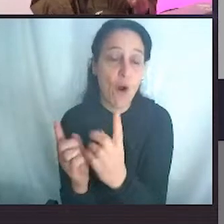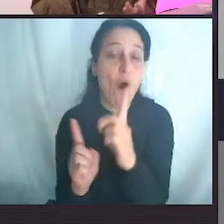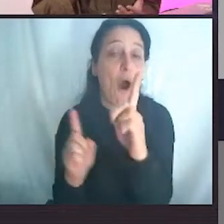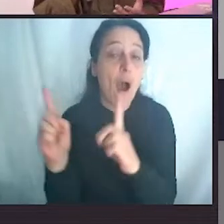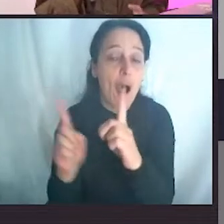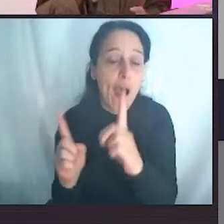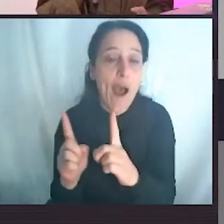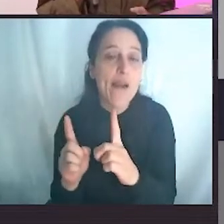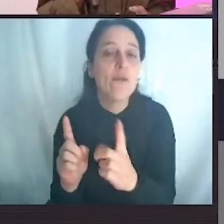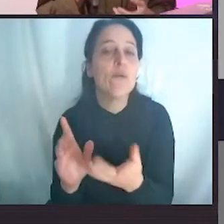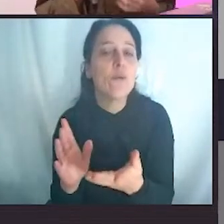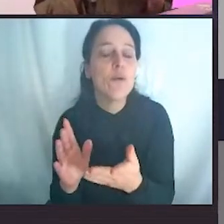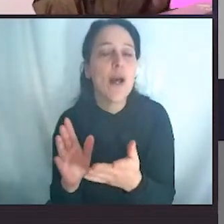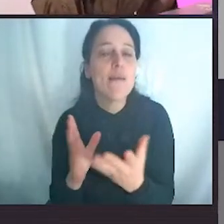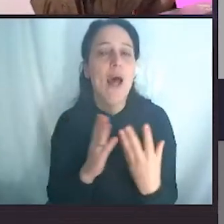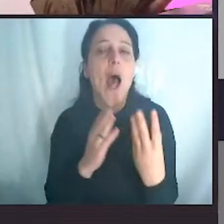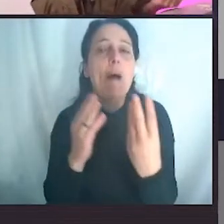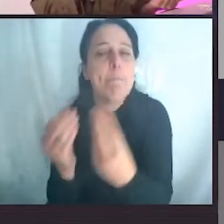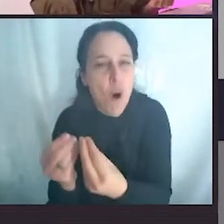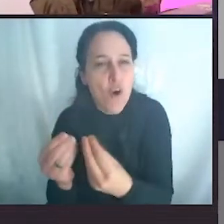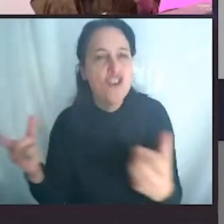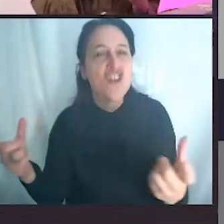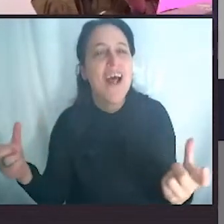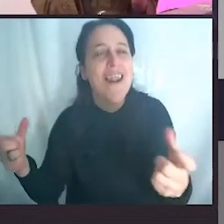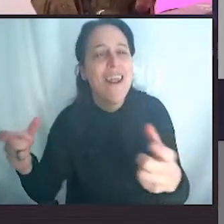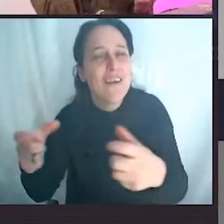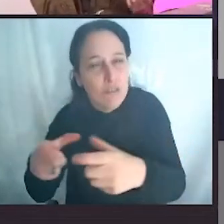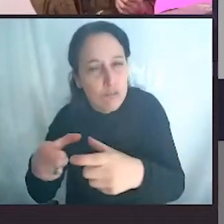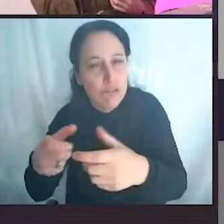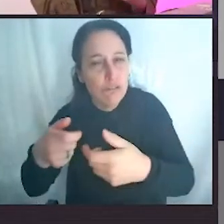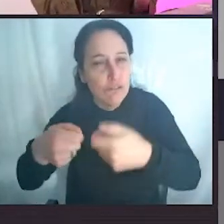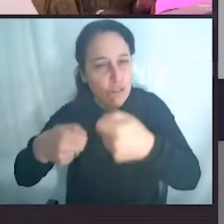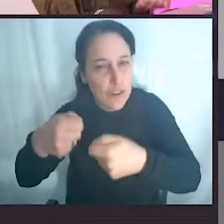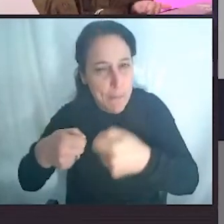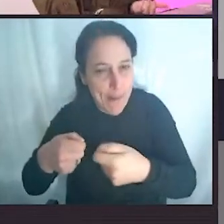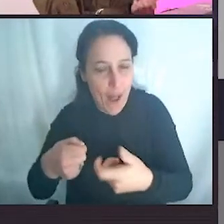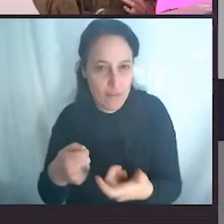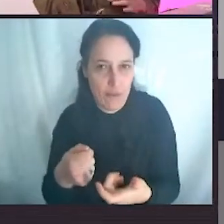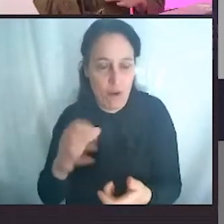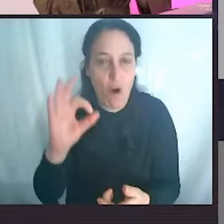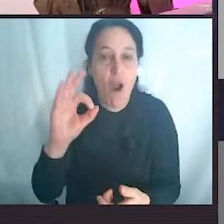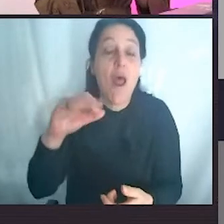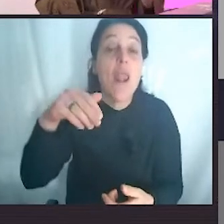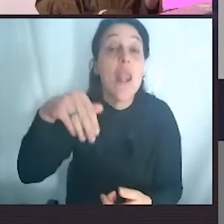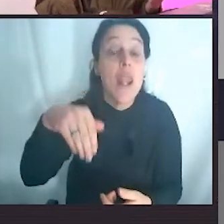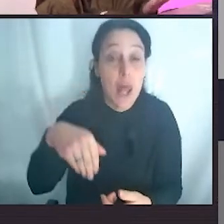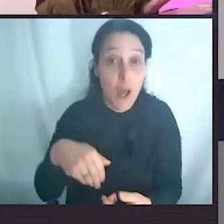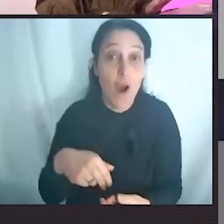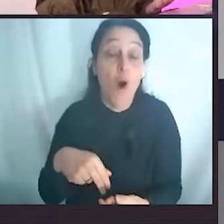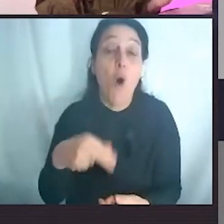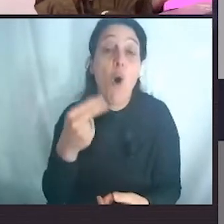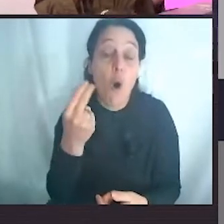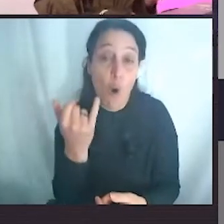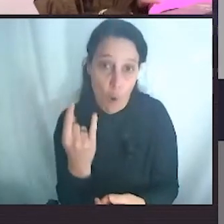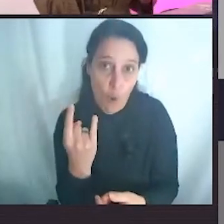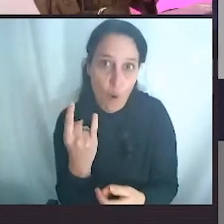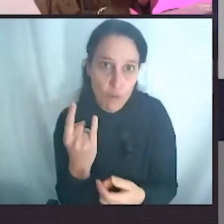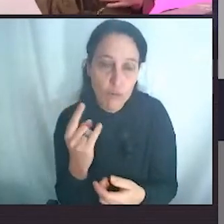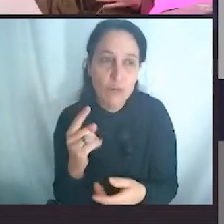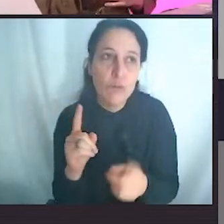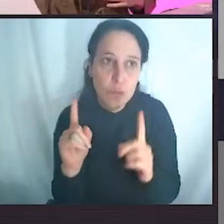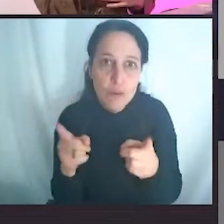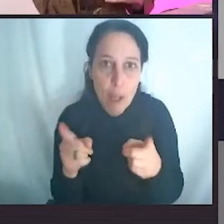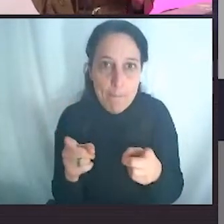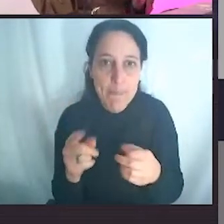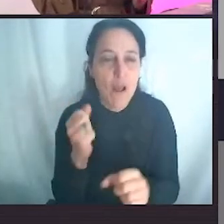regulación del uso de plásticos. está empezando a discutir en la ONU un tratado de uso de plásticos, que esto es a nivel internacional. También desde el sector